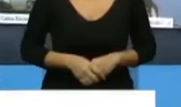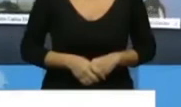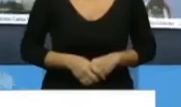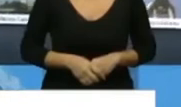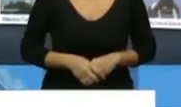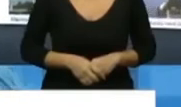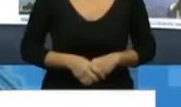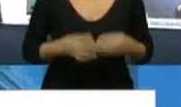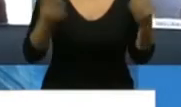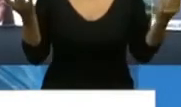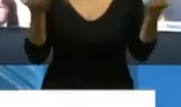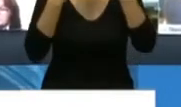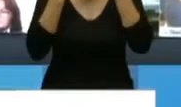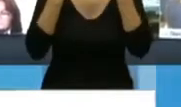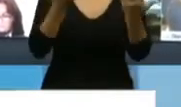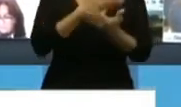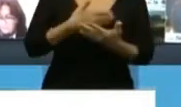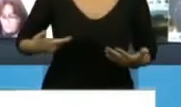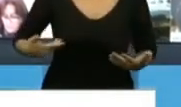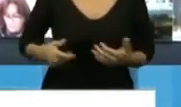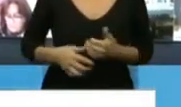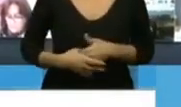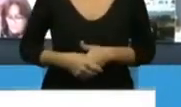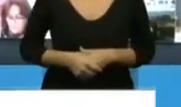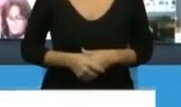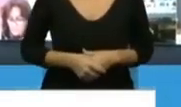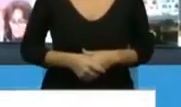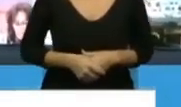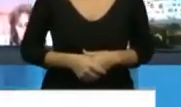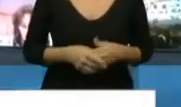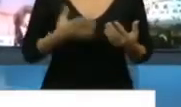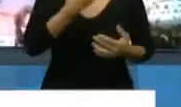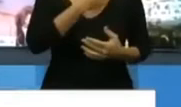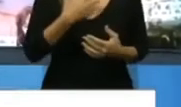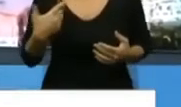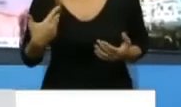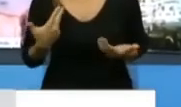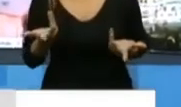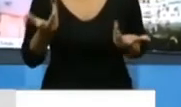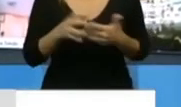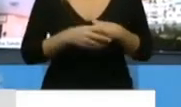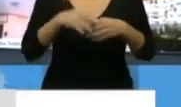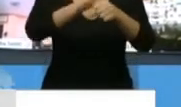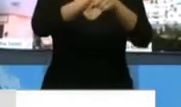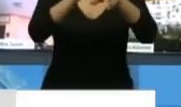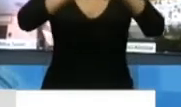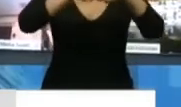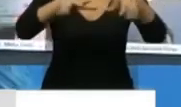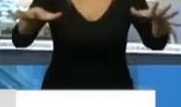Bueno, gracias, presidente. Señor presidente, la pandemia del COVID-19 y sus